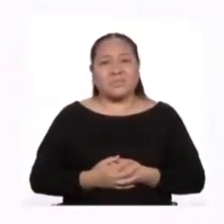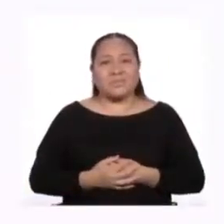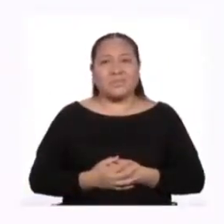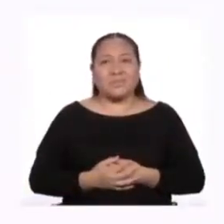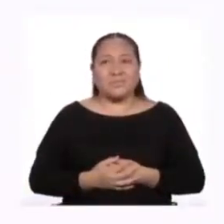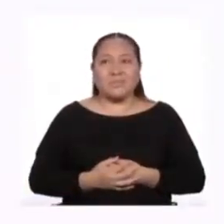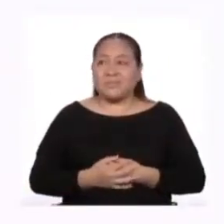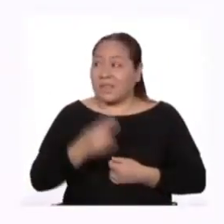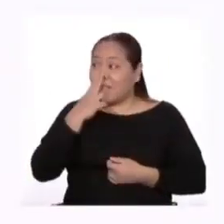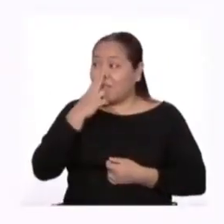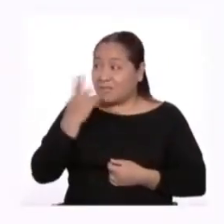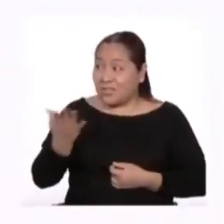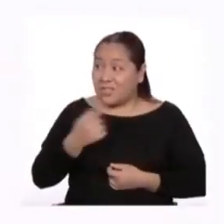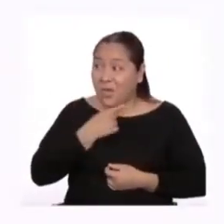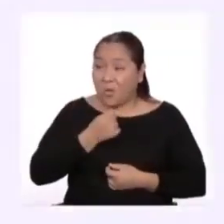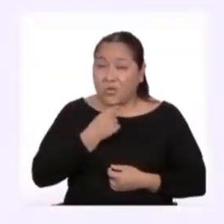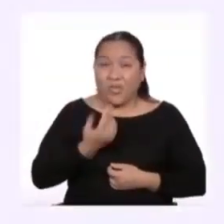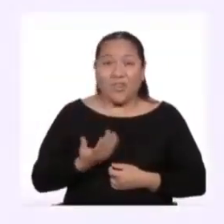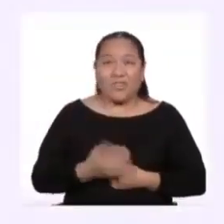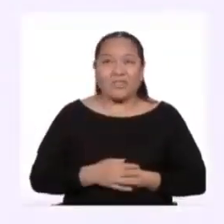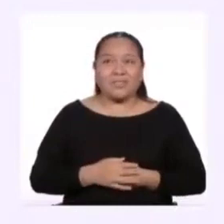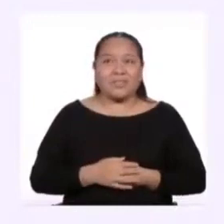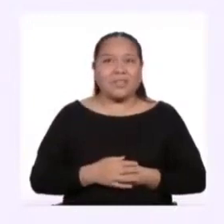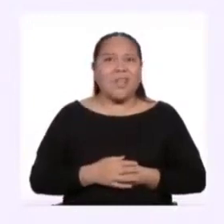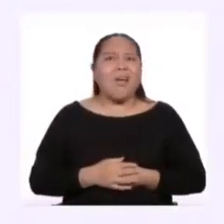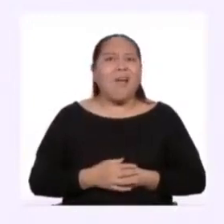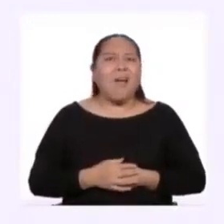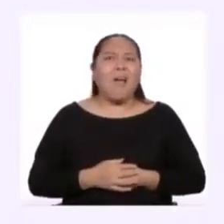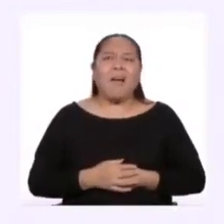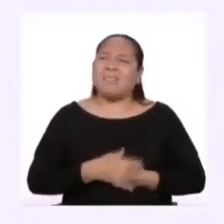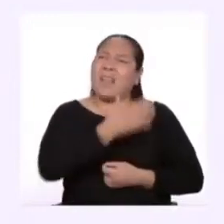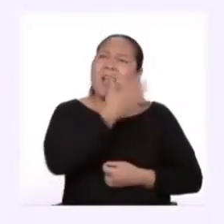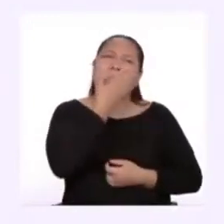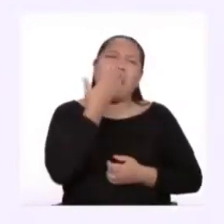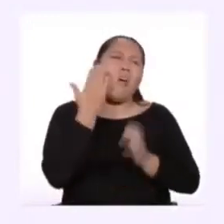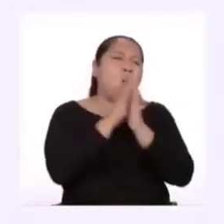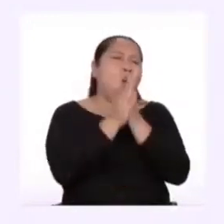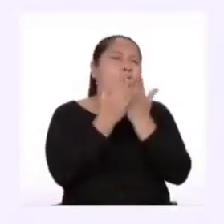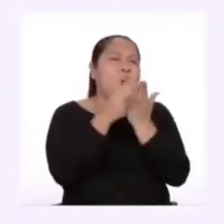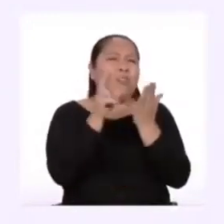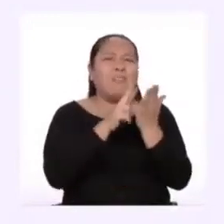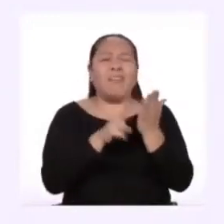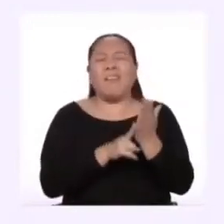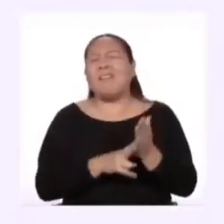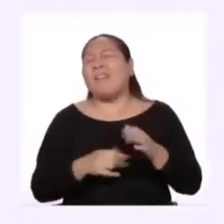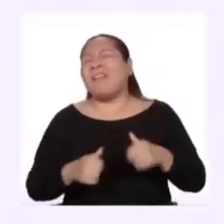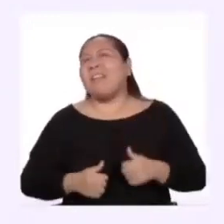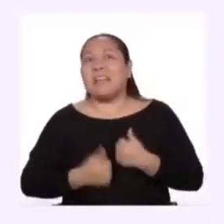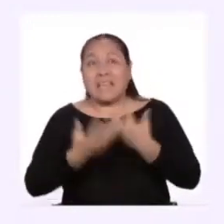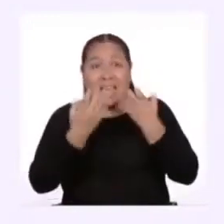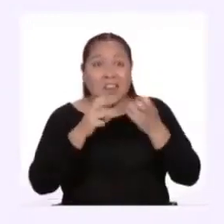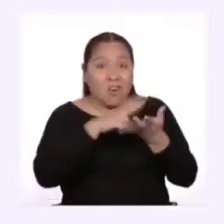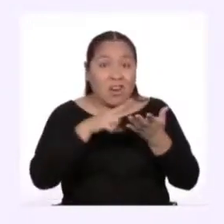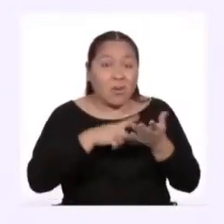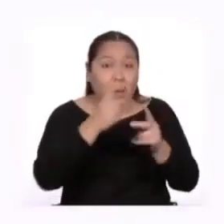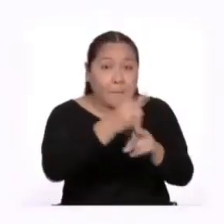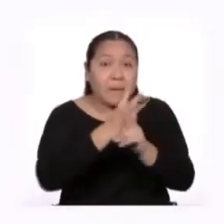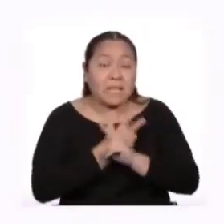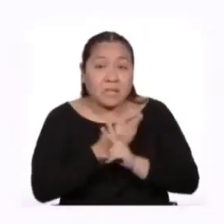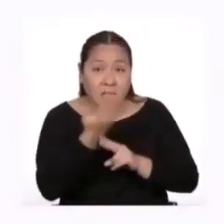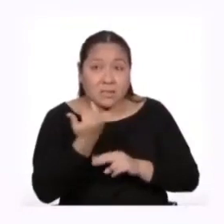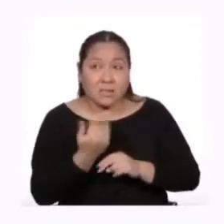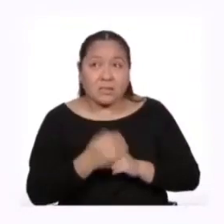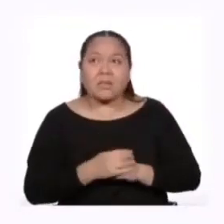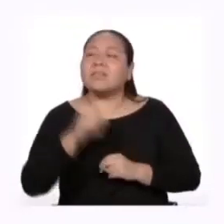¿Y Tocino? ¿Qué te pareció? ¡Oh! ¡Es el mejor libro de la vida! ¡Quiero leerlo! ¿Me lo prestas?